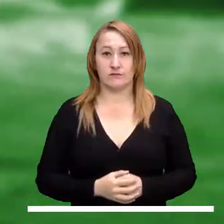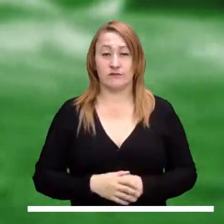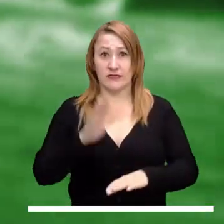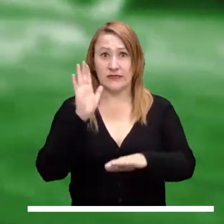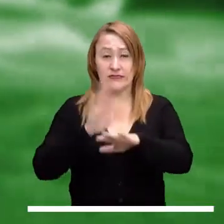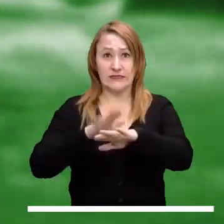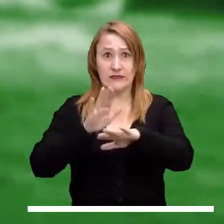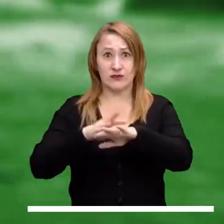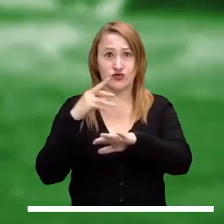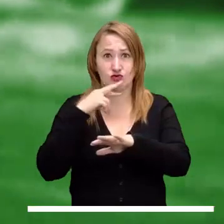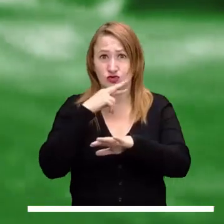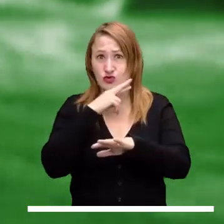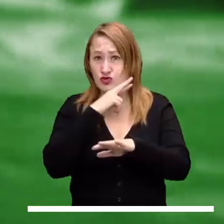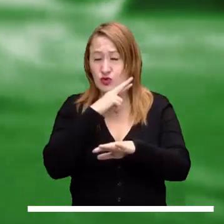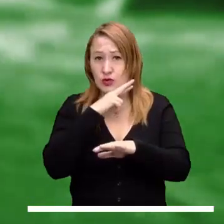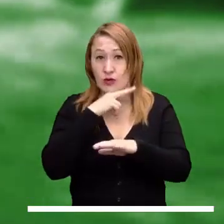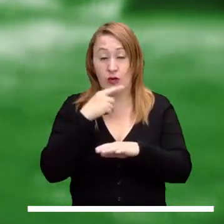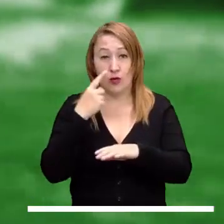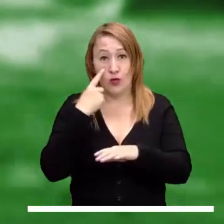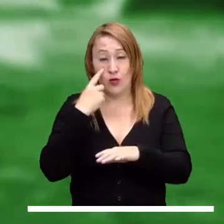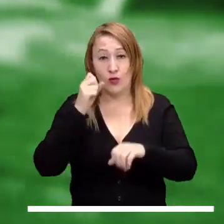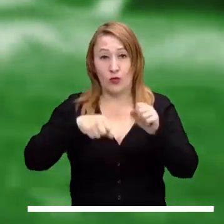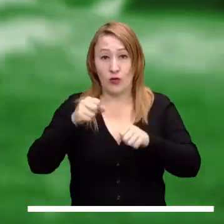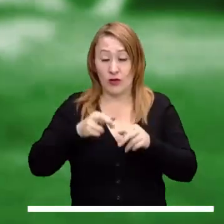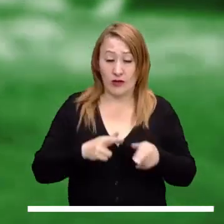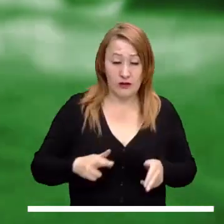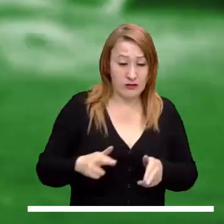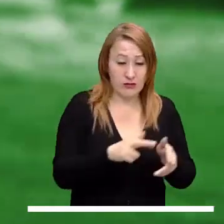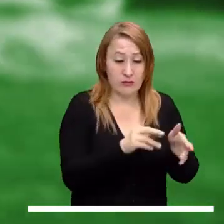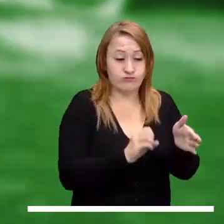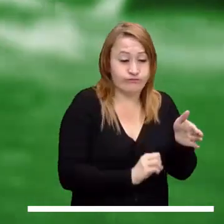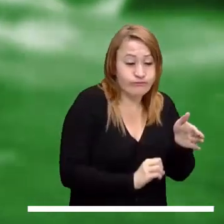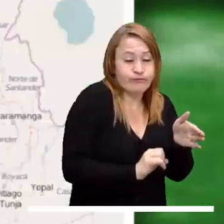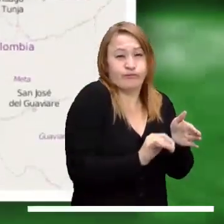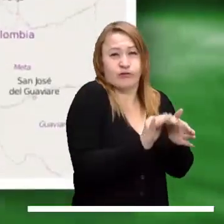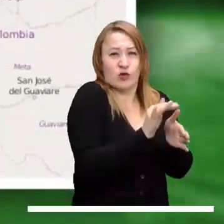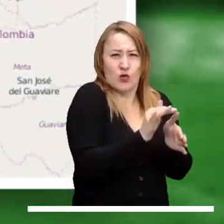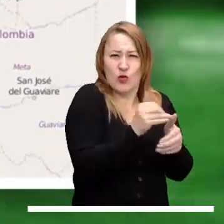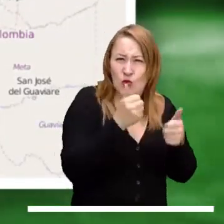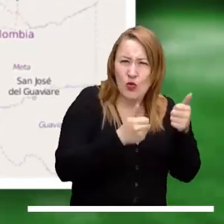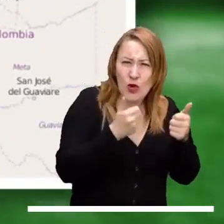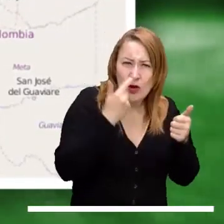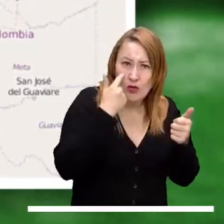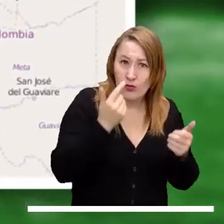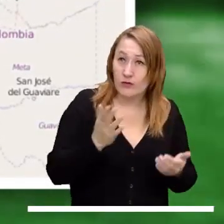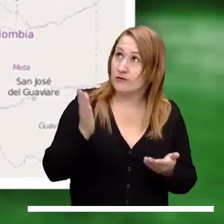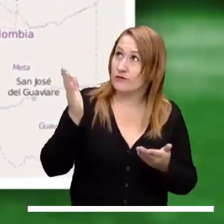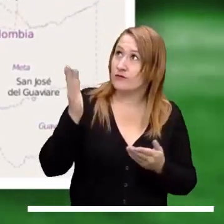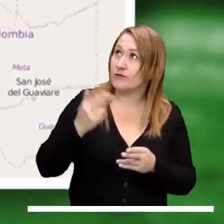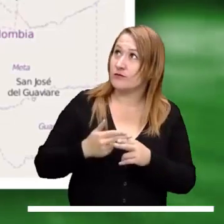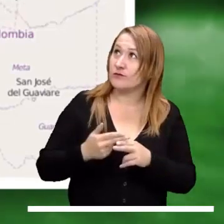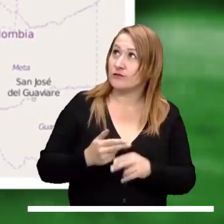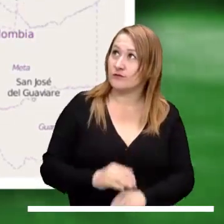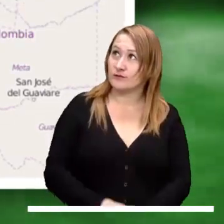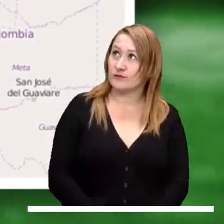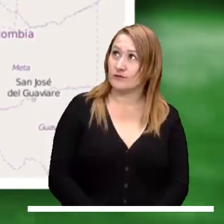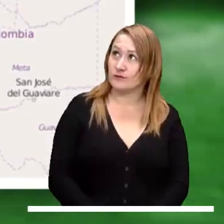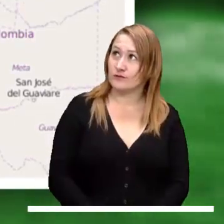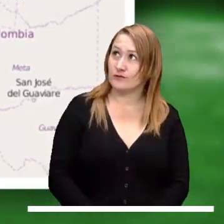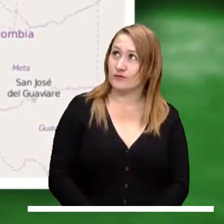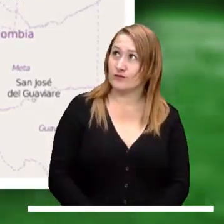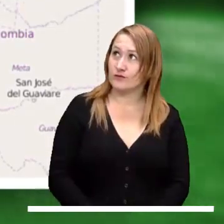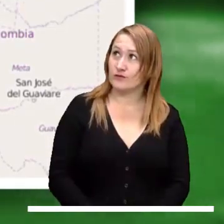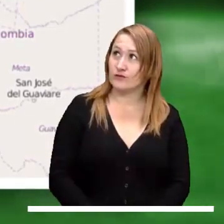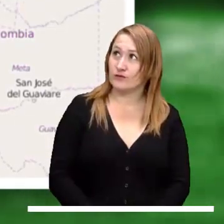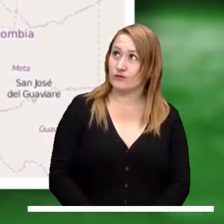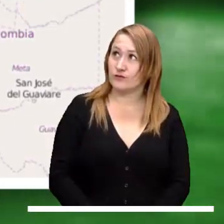Veamos ahora las alertas que se encuentran activas. Alerta roja en Antioquia por probabilidad de crecientes en el río San Juan y sus